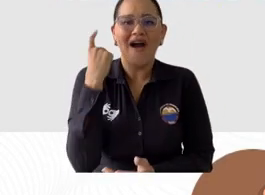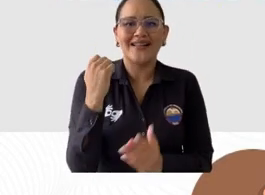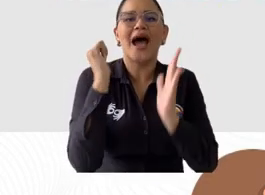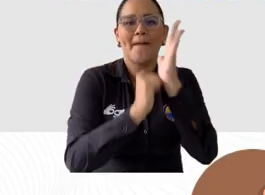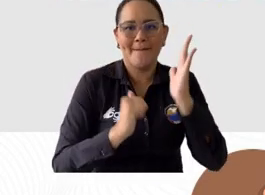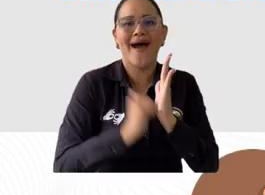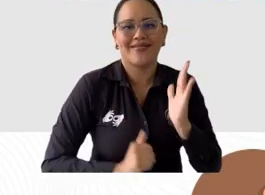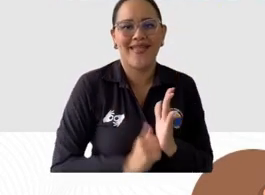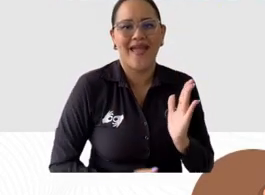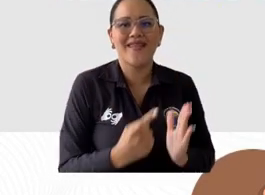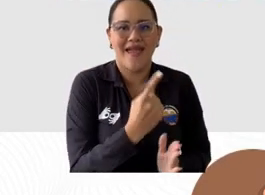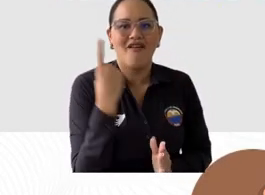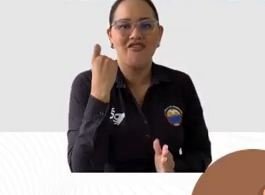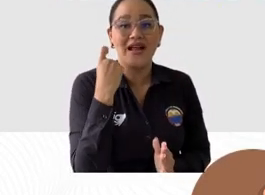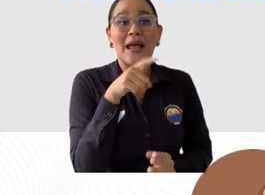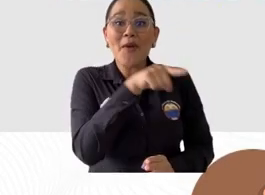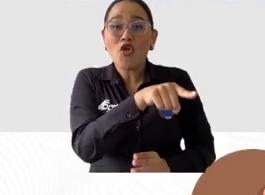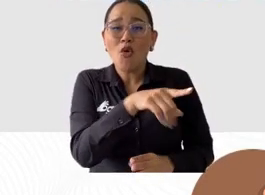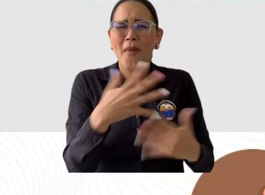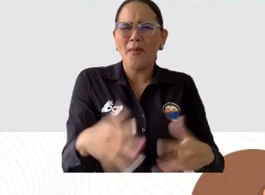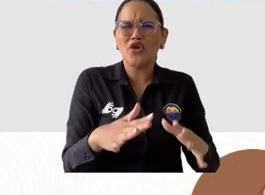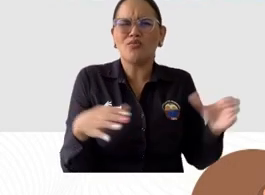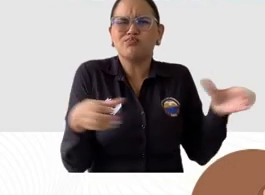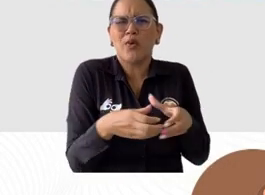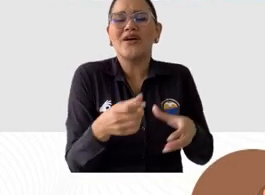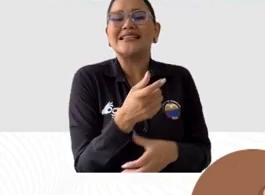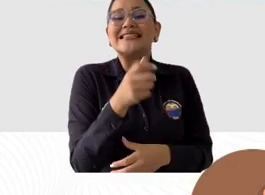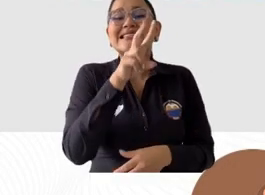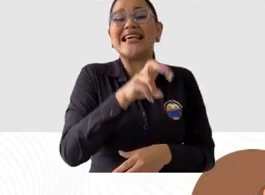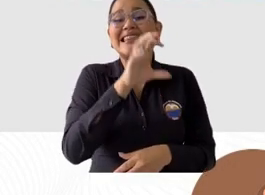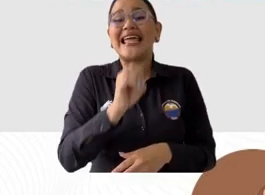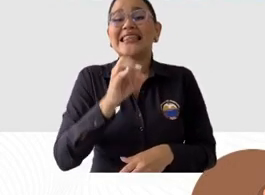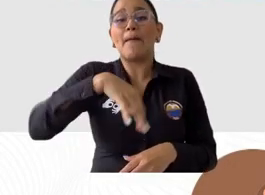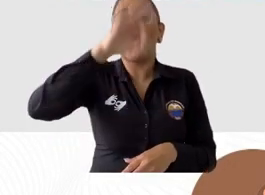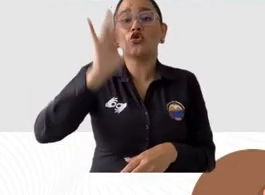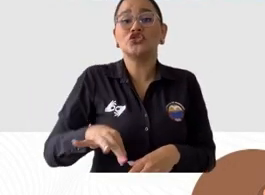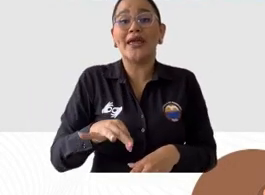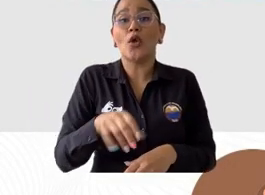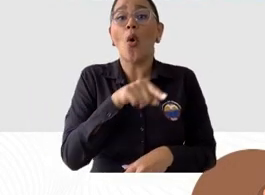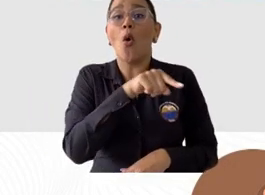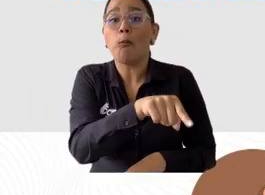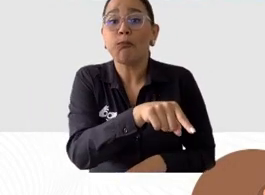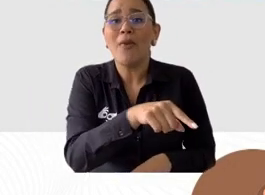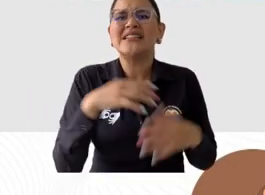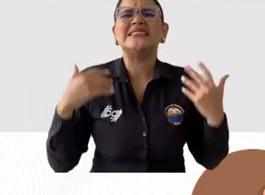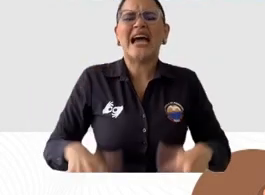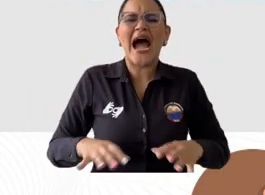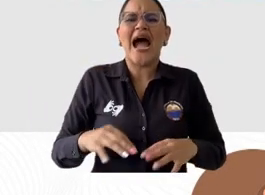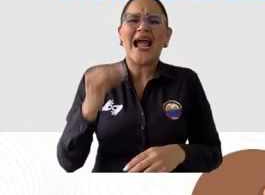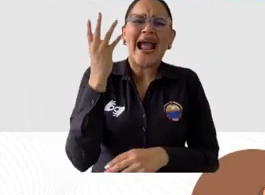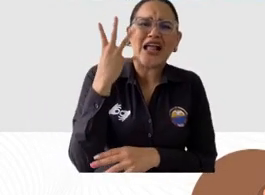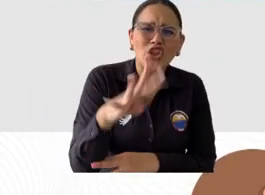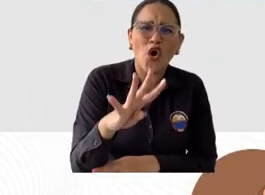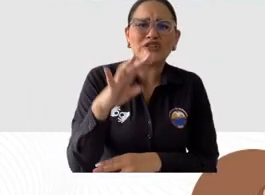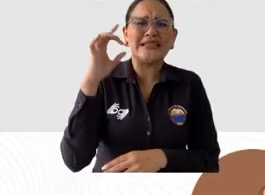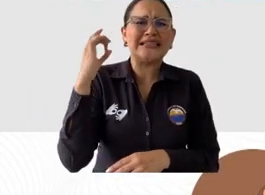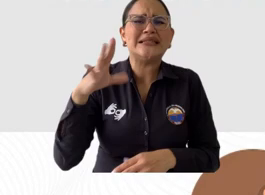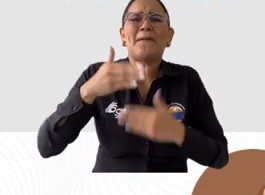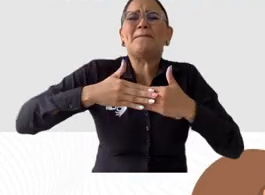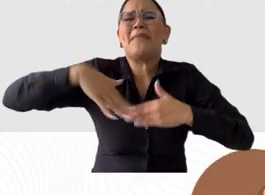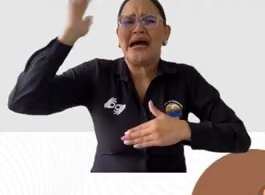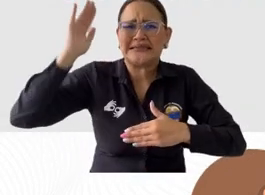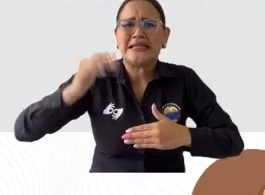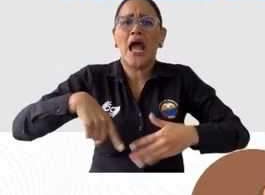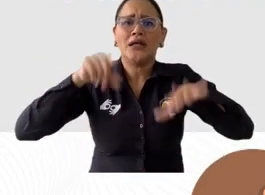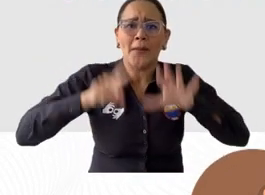de ellos ya llevan más de 14 o más matrículas. Inclusive, dentro de ese grupo hay 100 que llevan 20 matrículas, es decir,